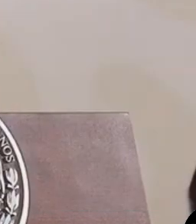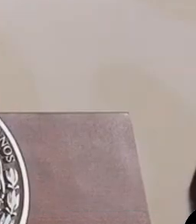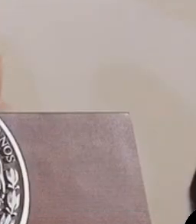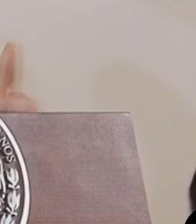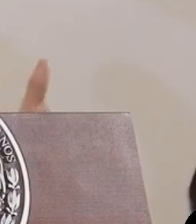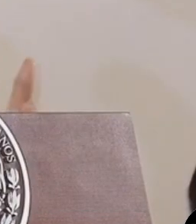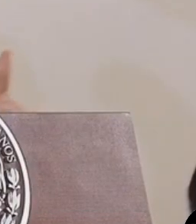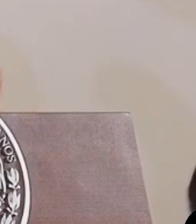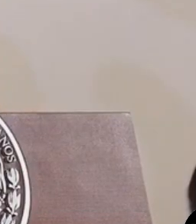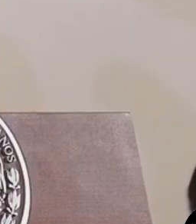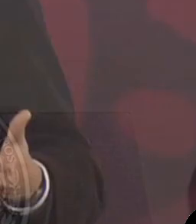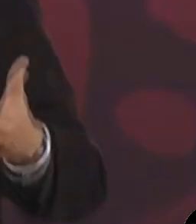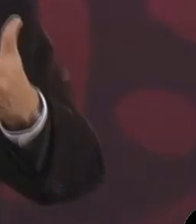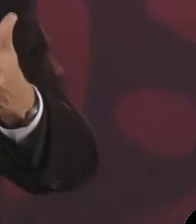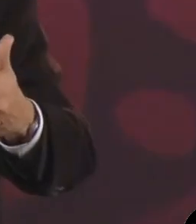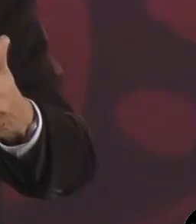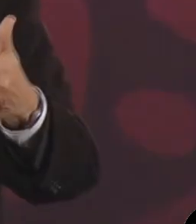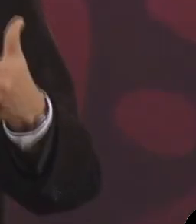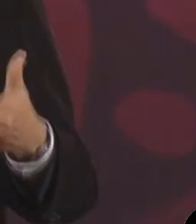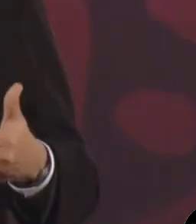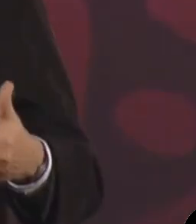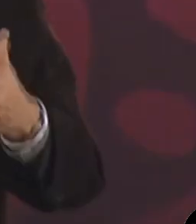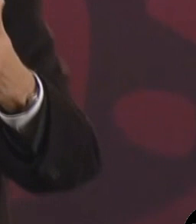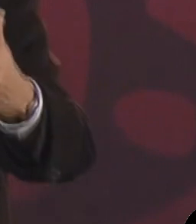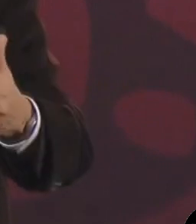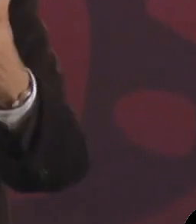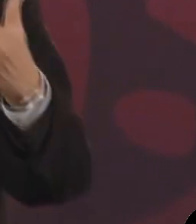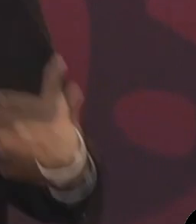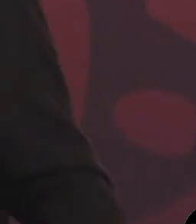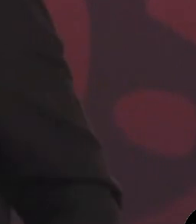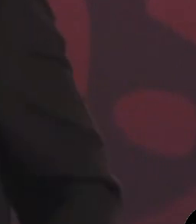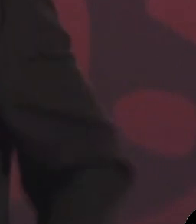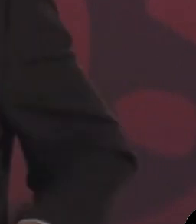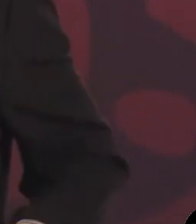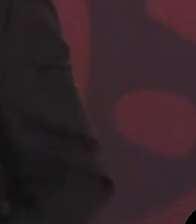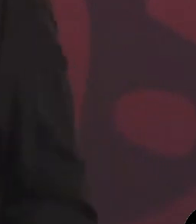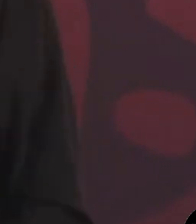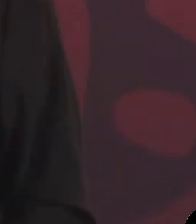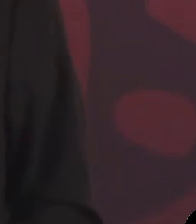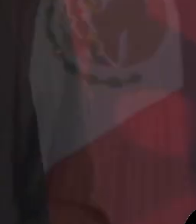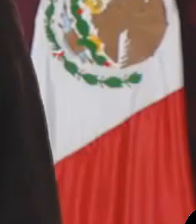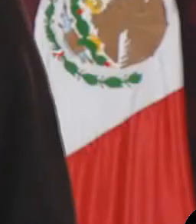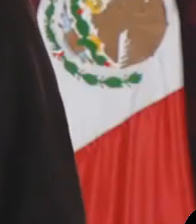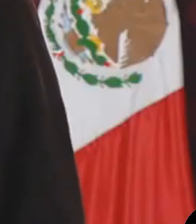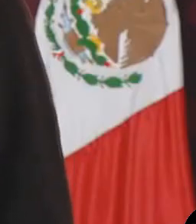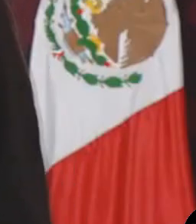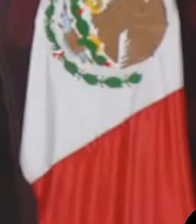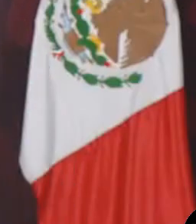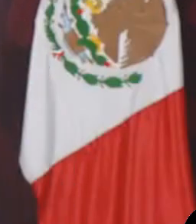los conservadores, pues se va a seguir